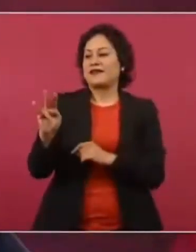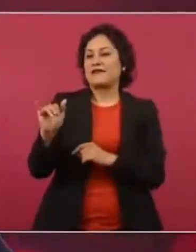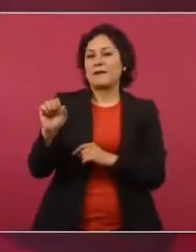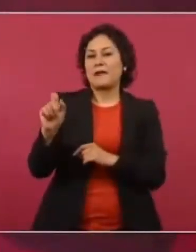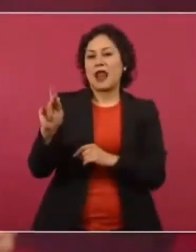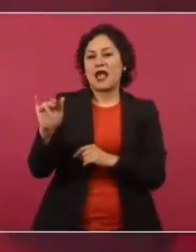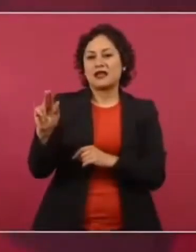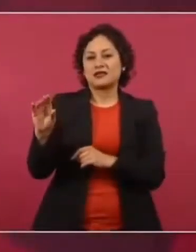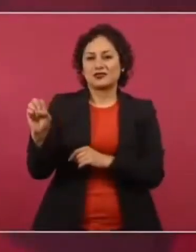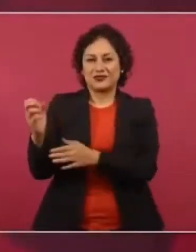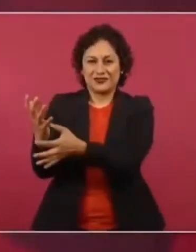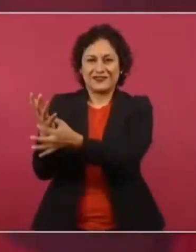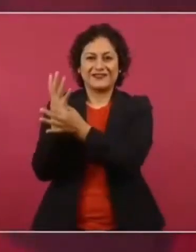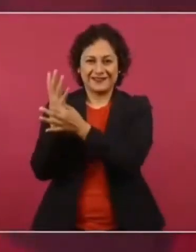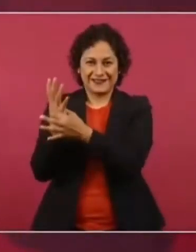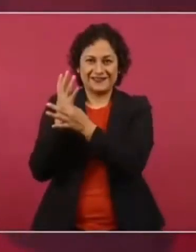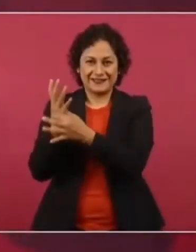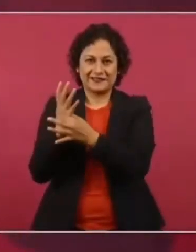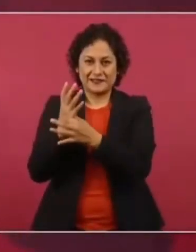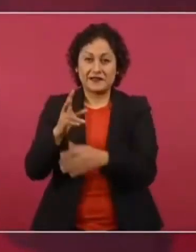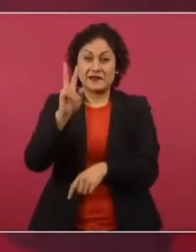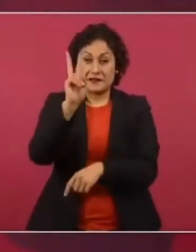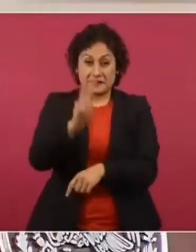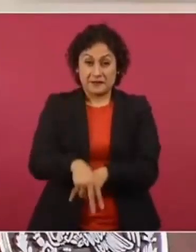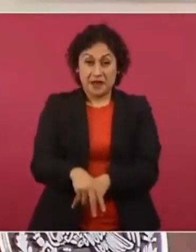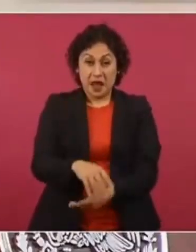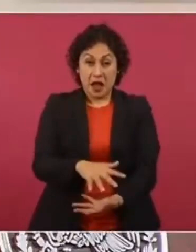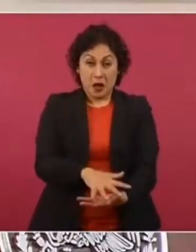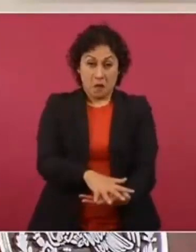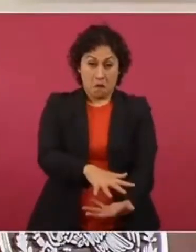una maleta.